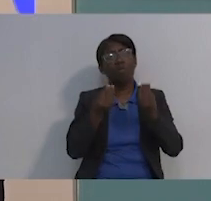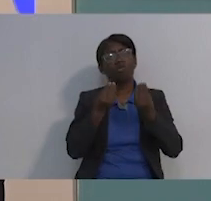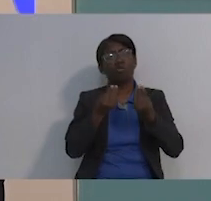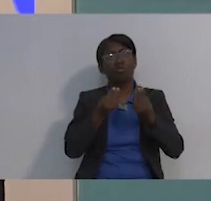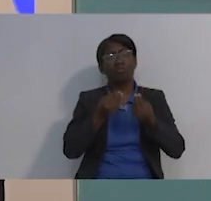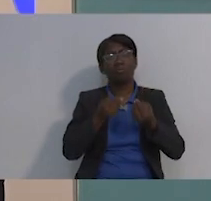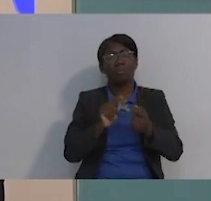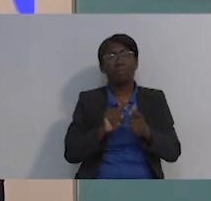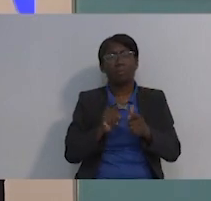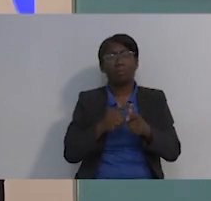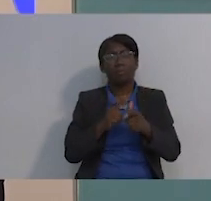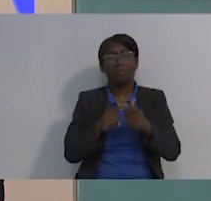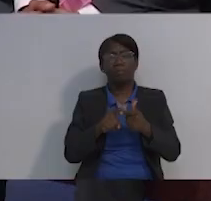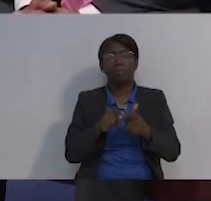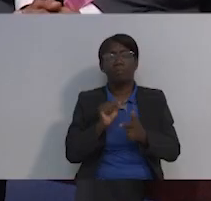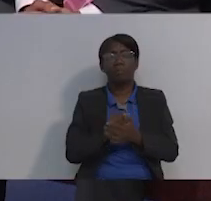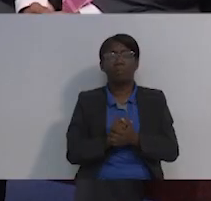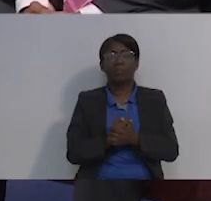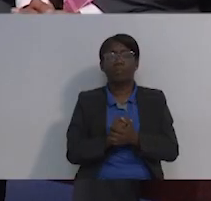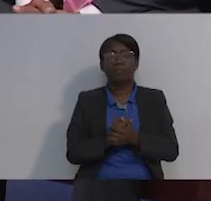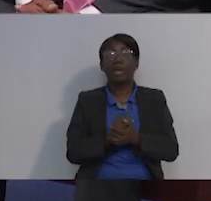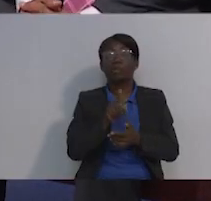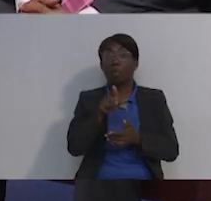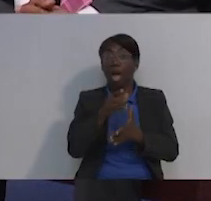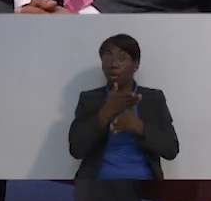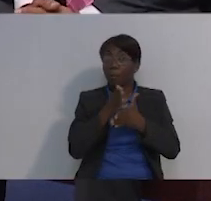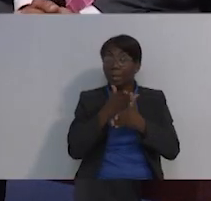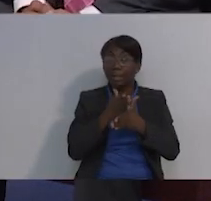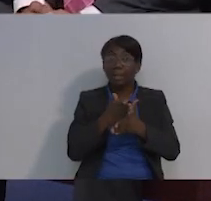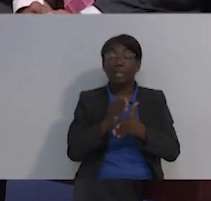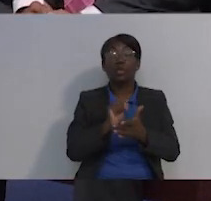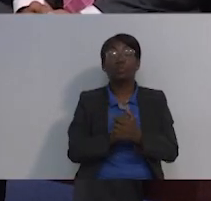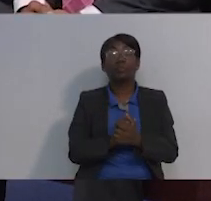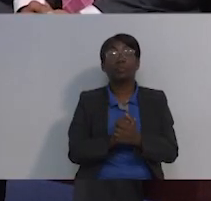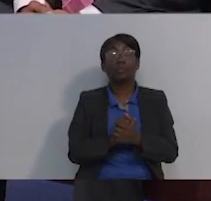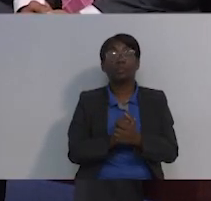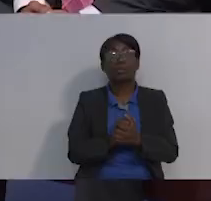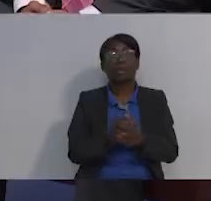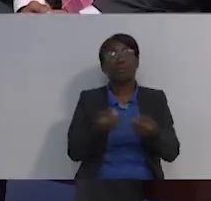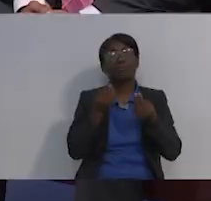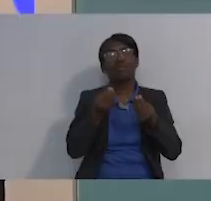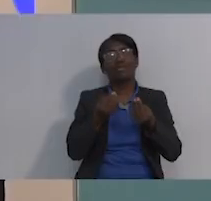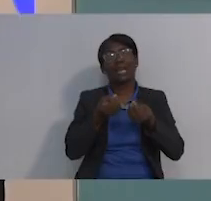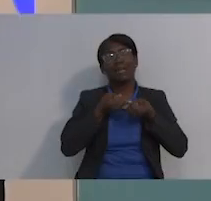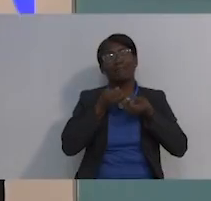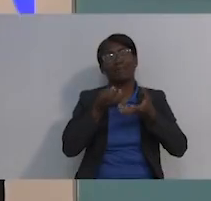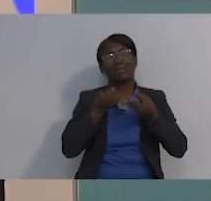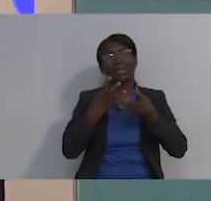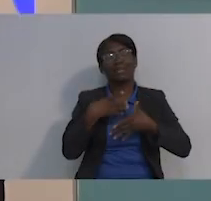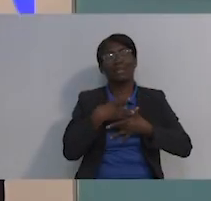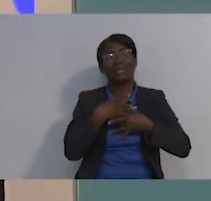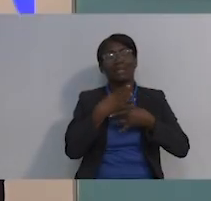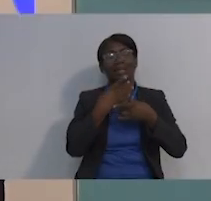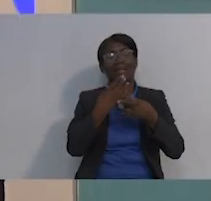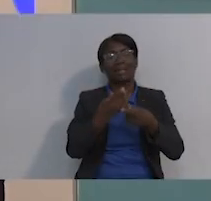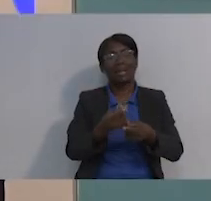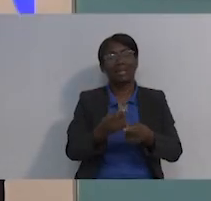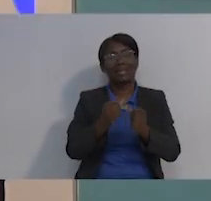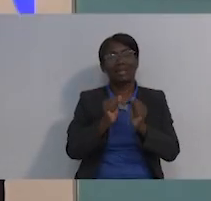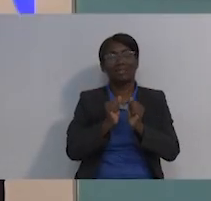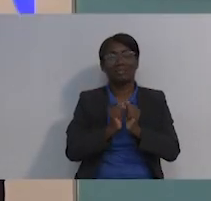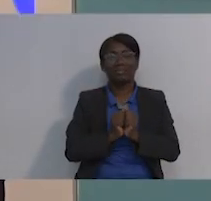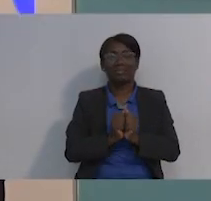estuve viendo ahí su currículum. Y nos ha compartido mucha información muy, muy interesante.